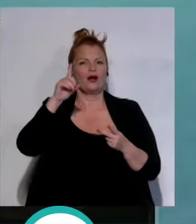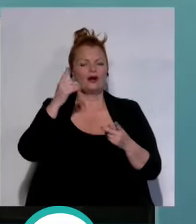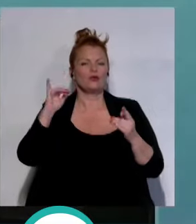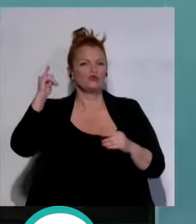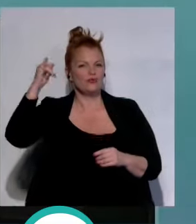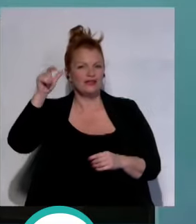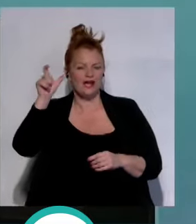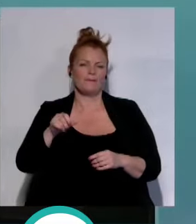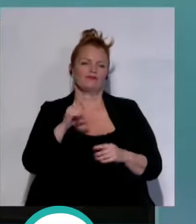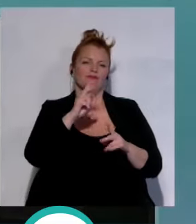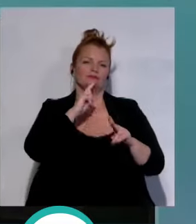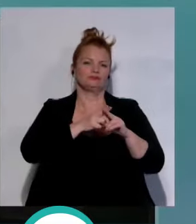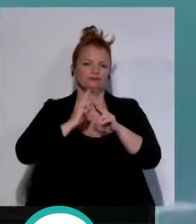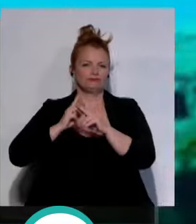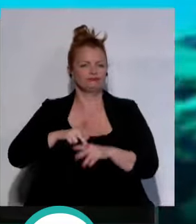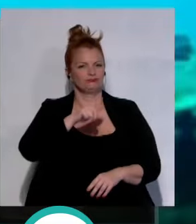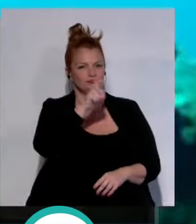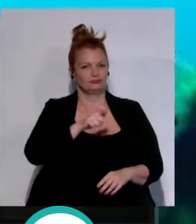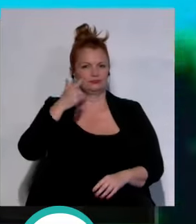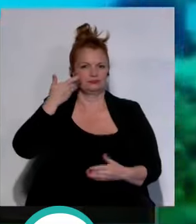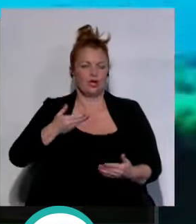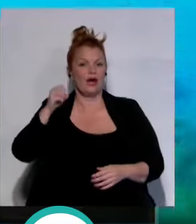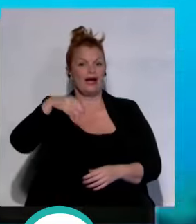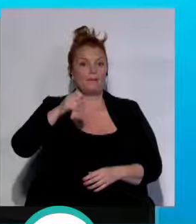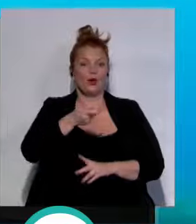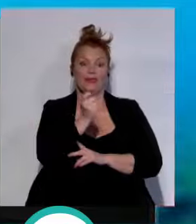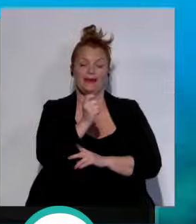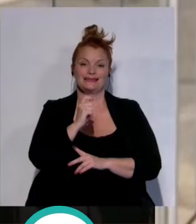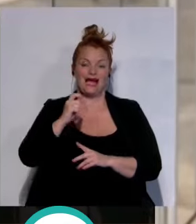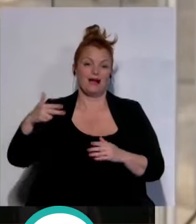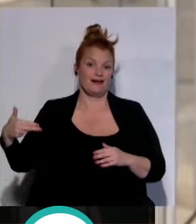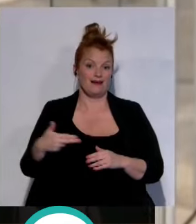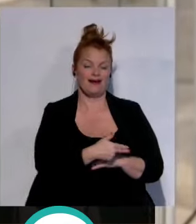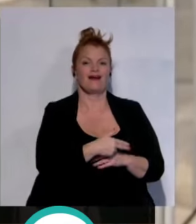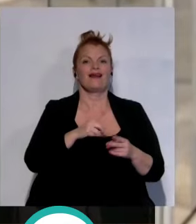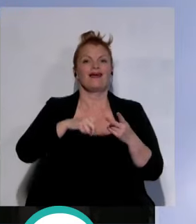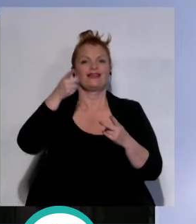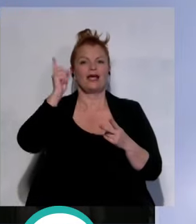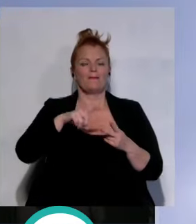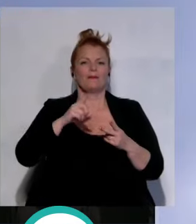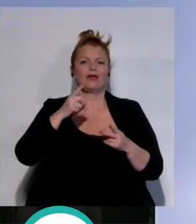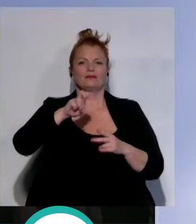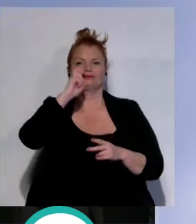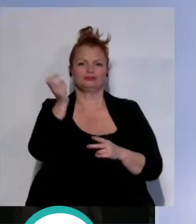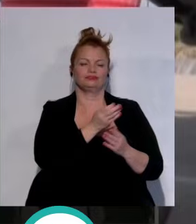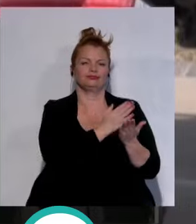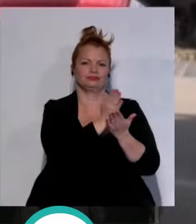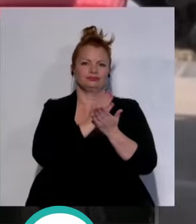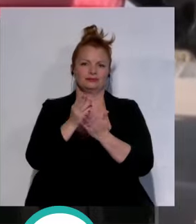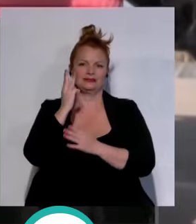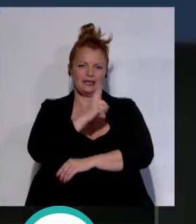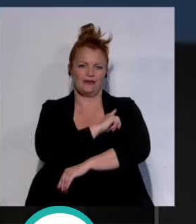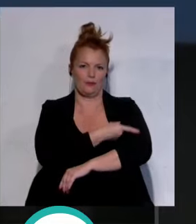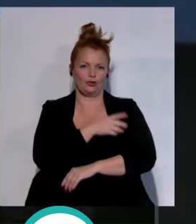surfista Julieta Rodríguez Villamil el campeón de pesca submarina David Fernández y la triatleta Eva Rodríguez Trujillo